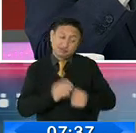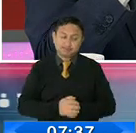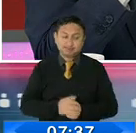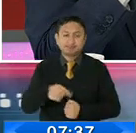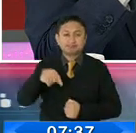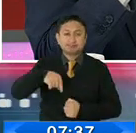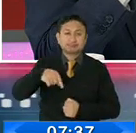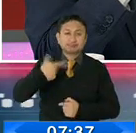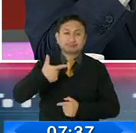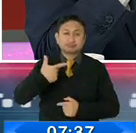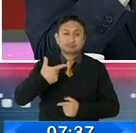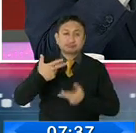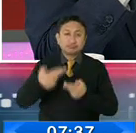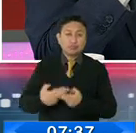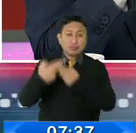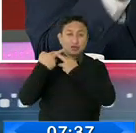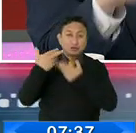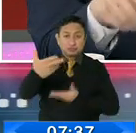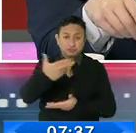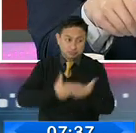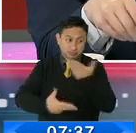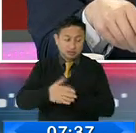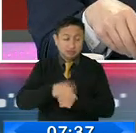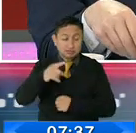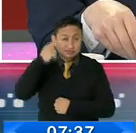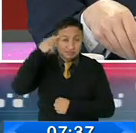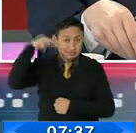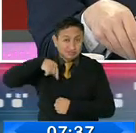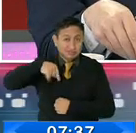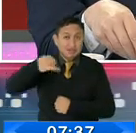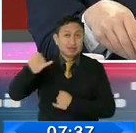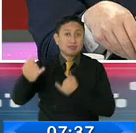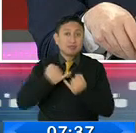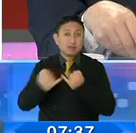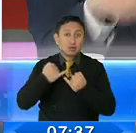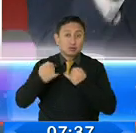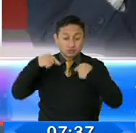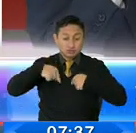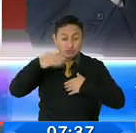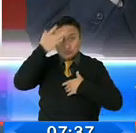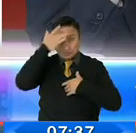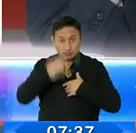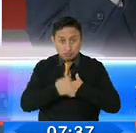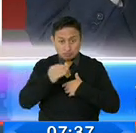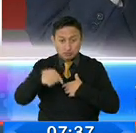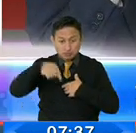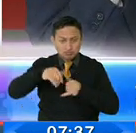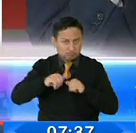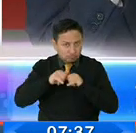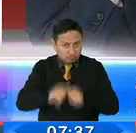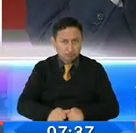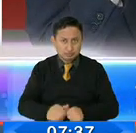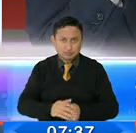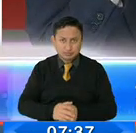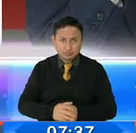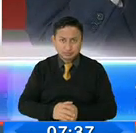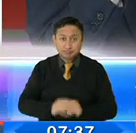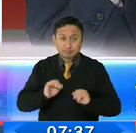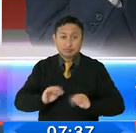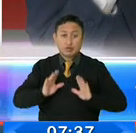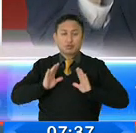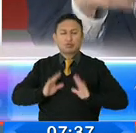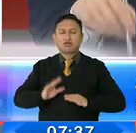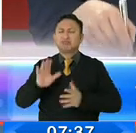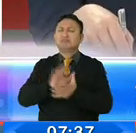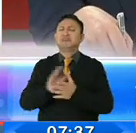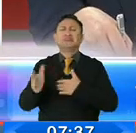hay que seguir pensando que el virus está latente, que el virus está en la, en la ciudad. Y, relajarse,